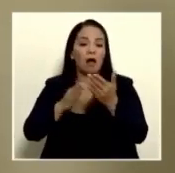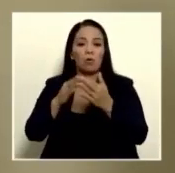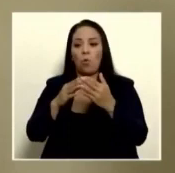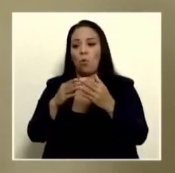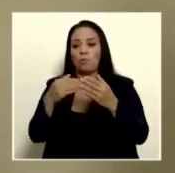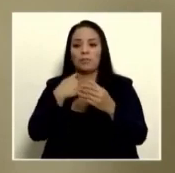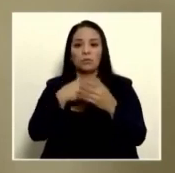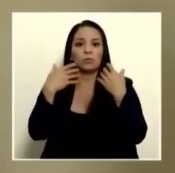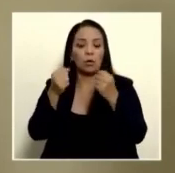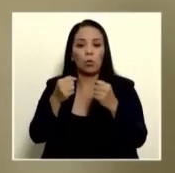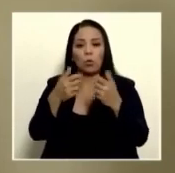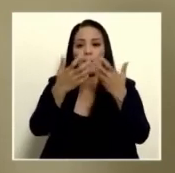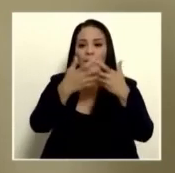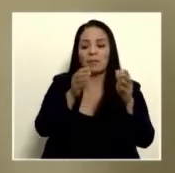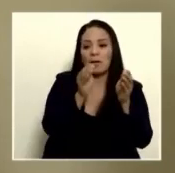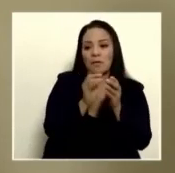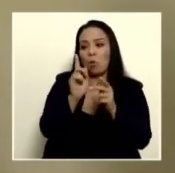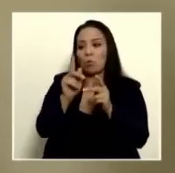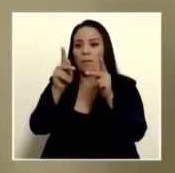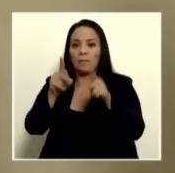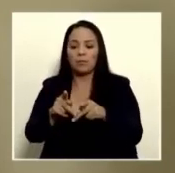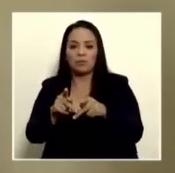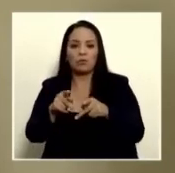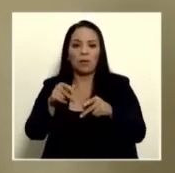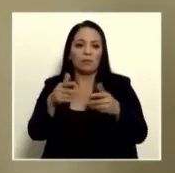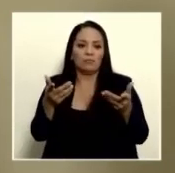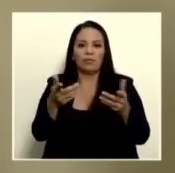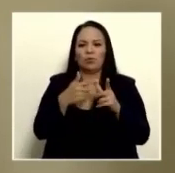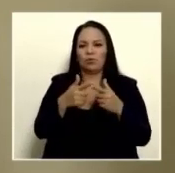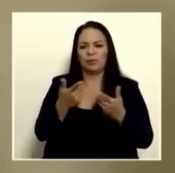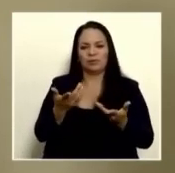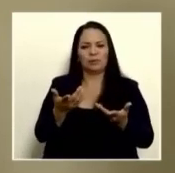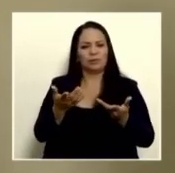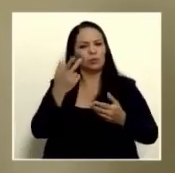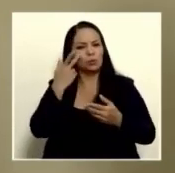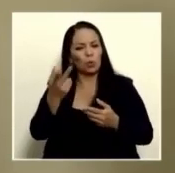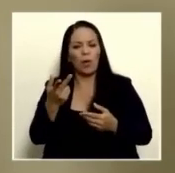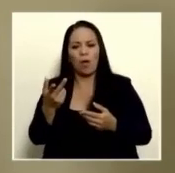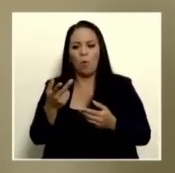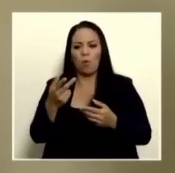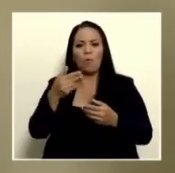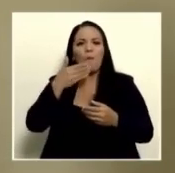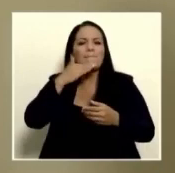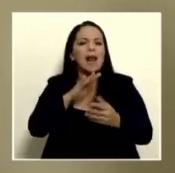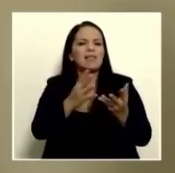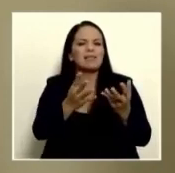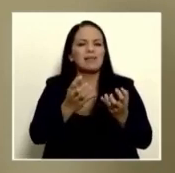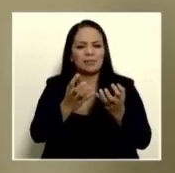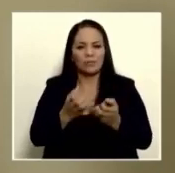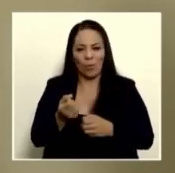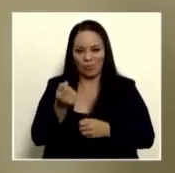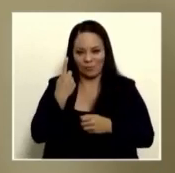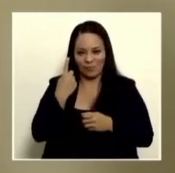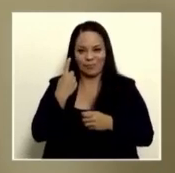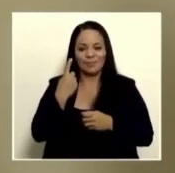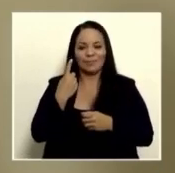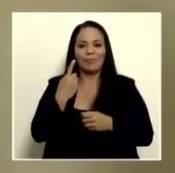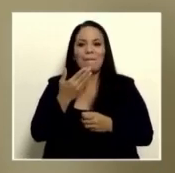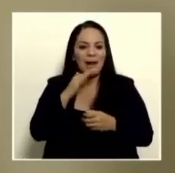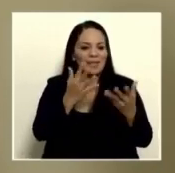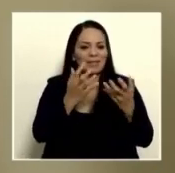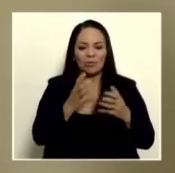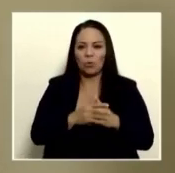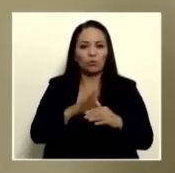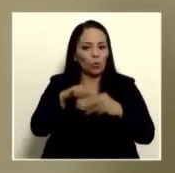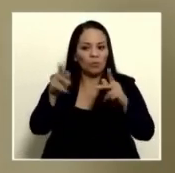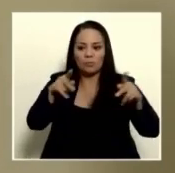empresa pequeñita. Entonces, yo creo que aquí, desde aquí estamos actuando mal, ¿verdad? Todos somos iguales,